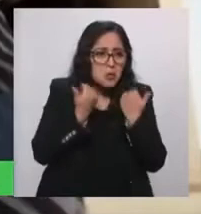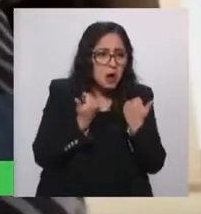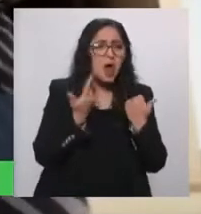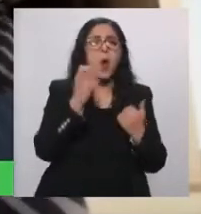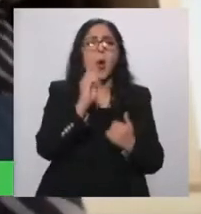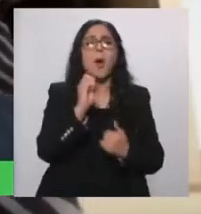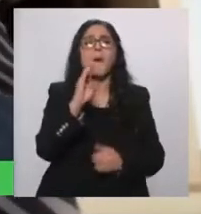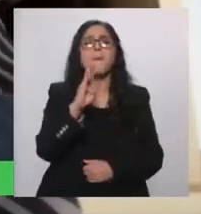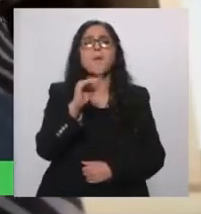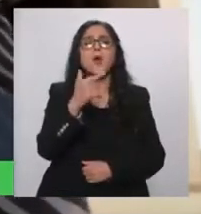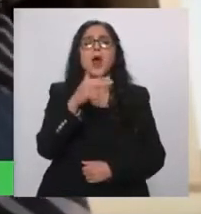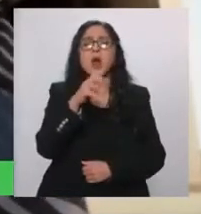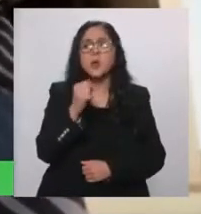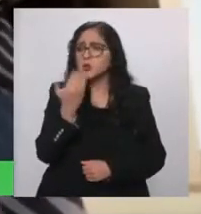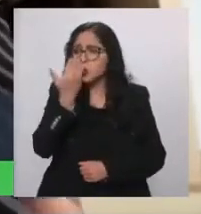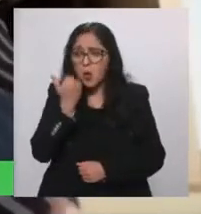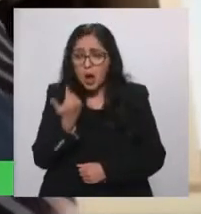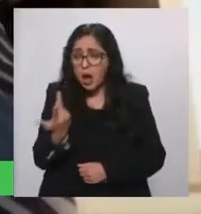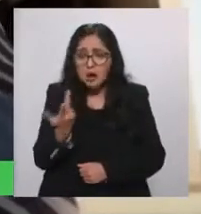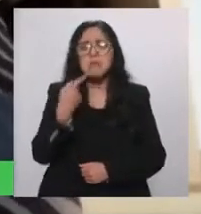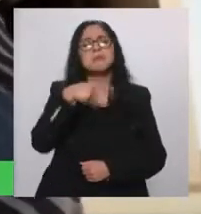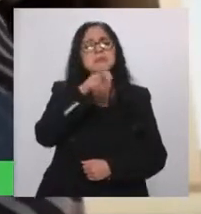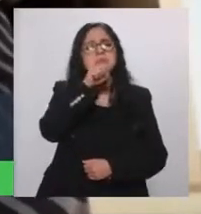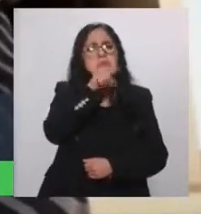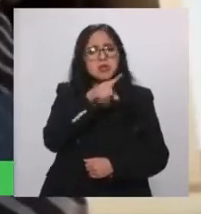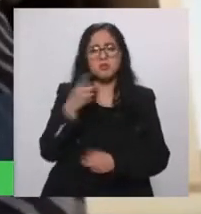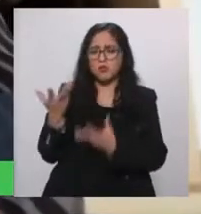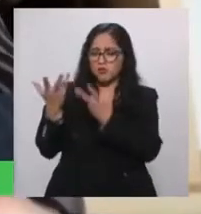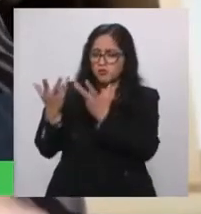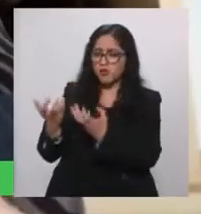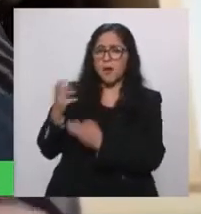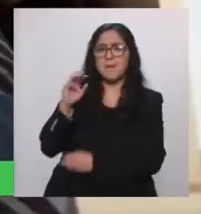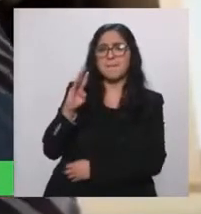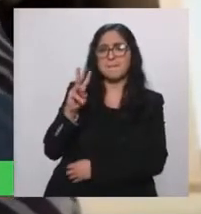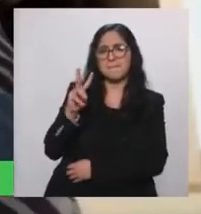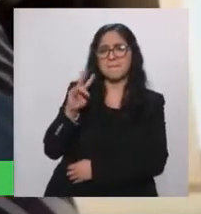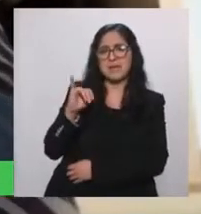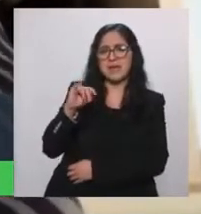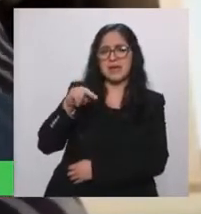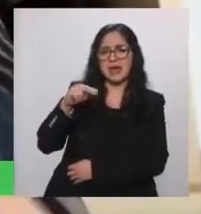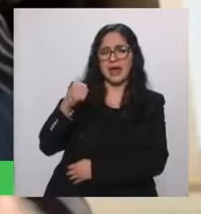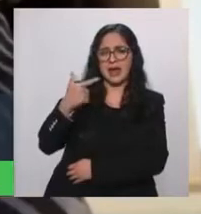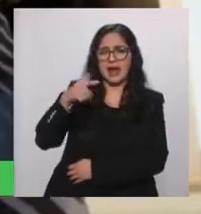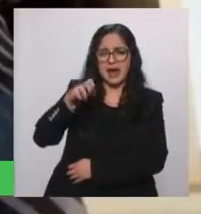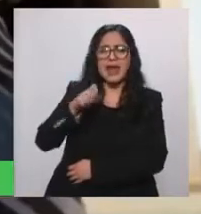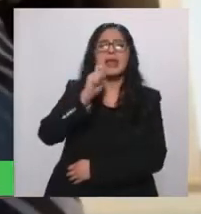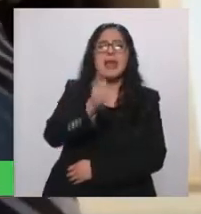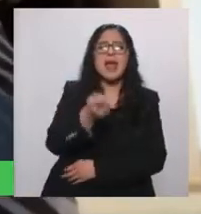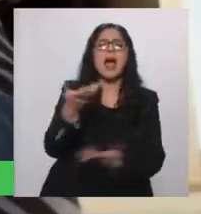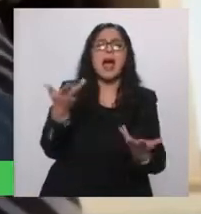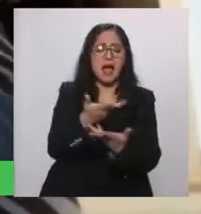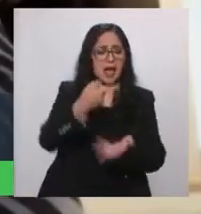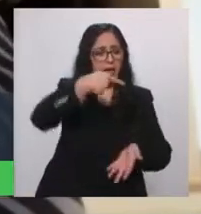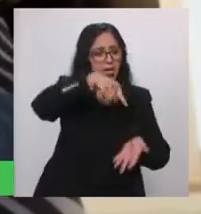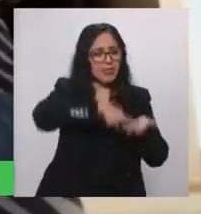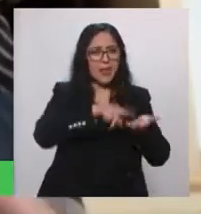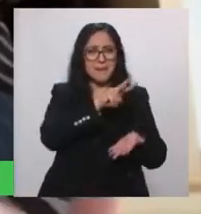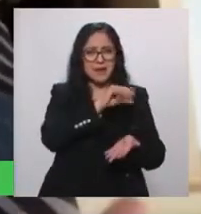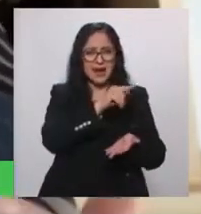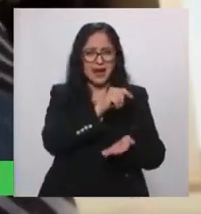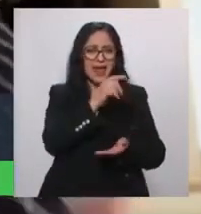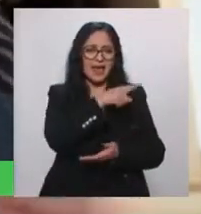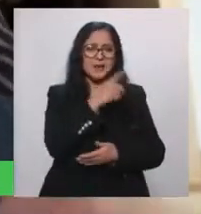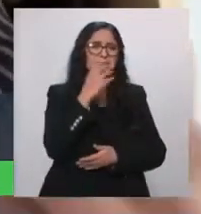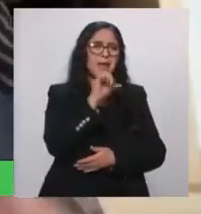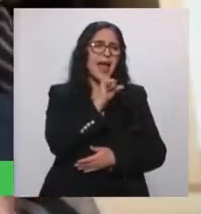búlgaros, pues lo pueden hacer con vinagre. La acidez del vinagre va a hacer que el proceso enzimático se active y